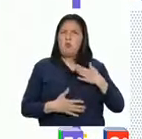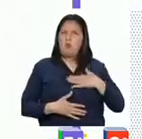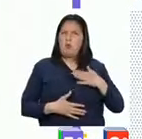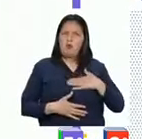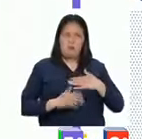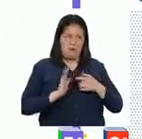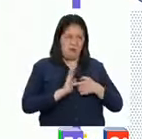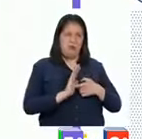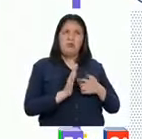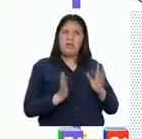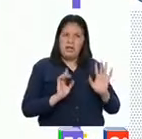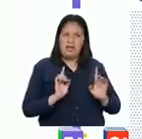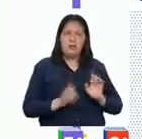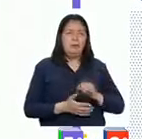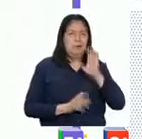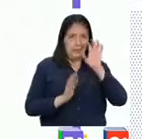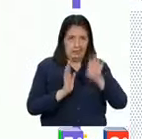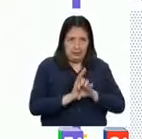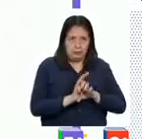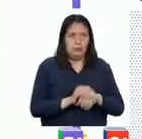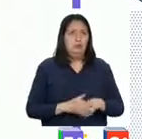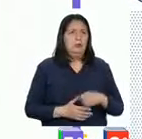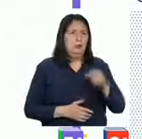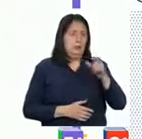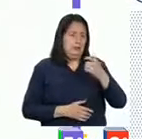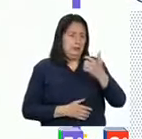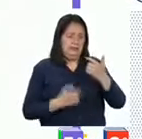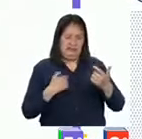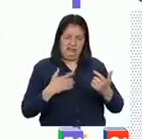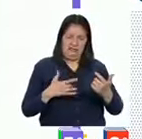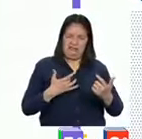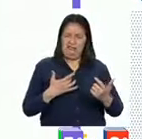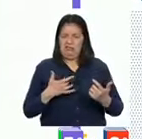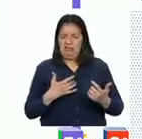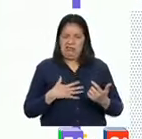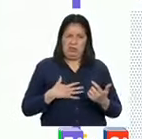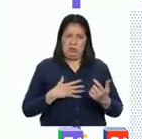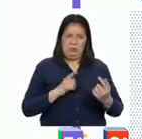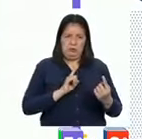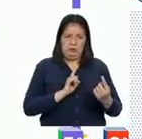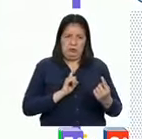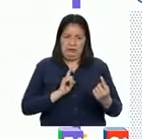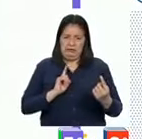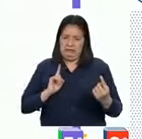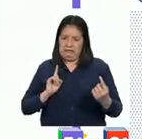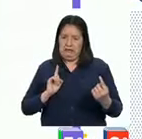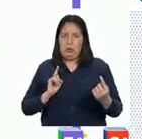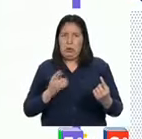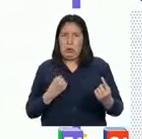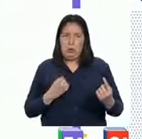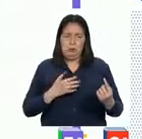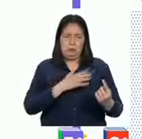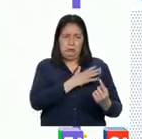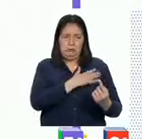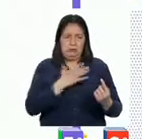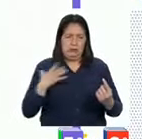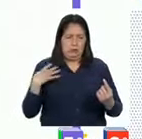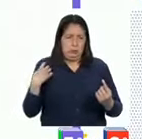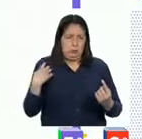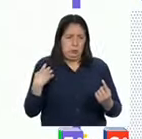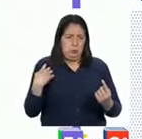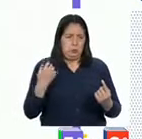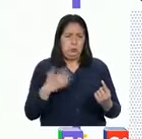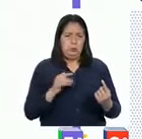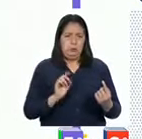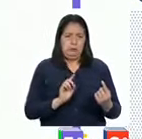algunas señales. Por ejemplo, la persona que se siente incómoda puede alejarse, poner los hombros rígidos,